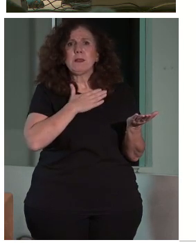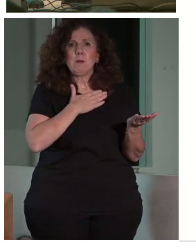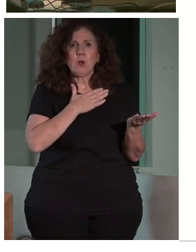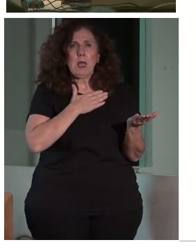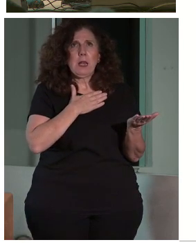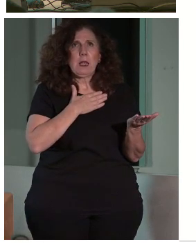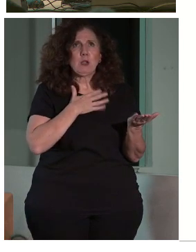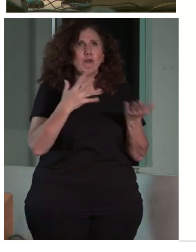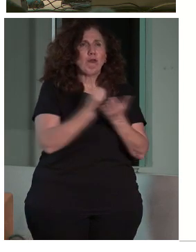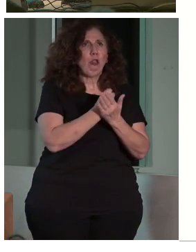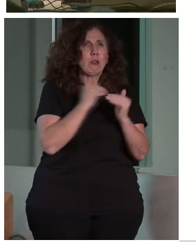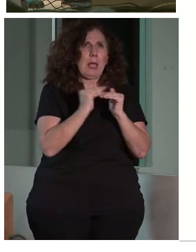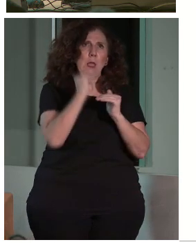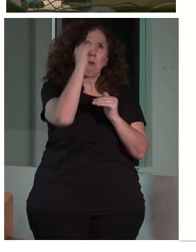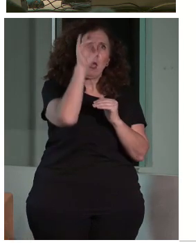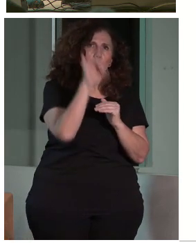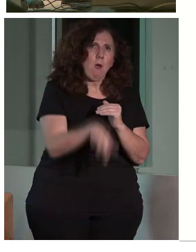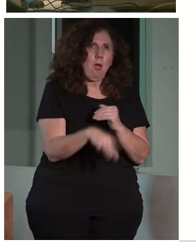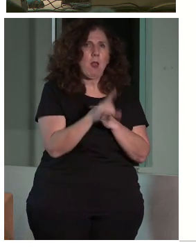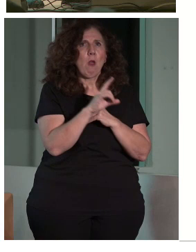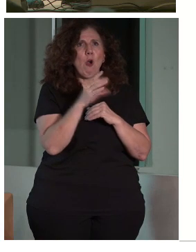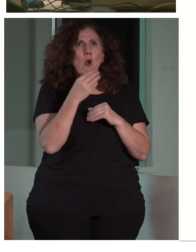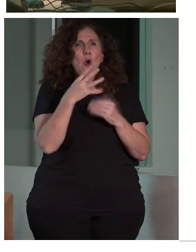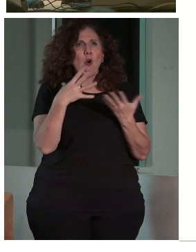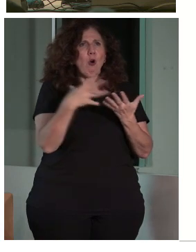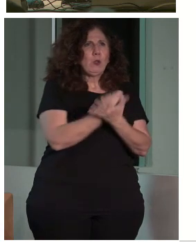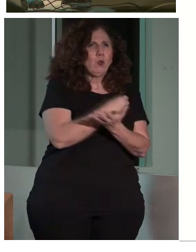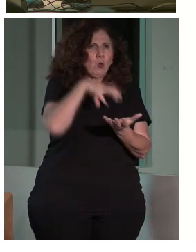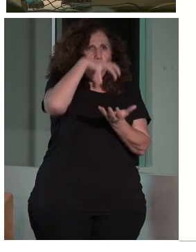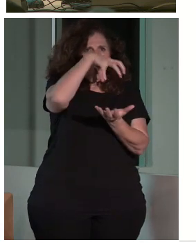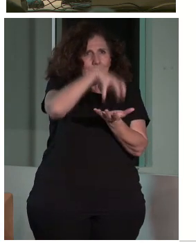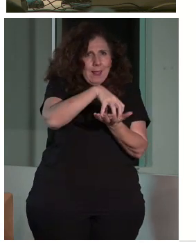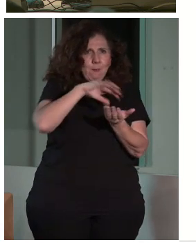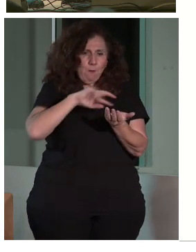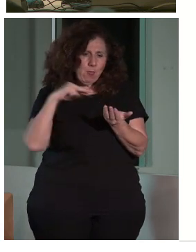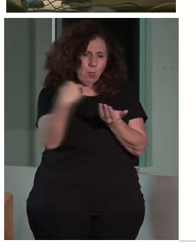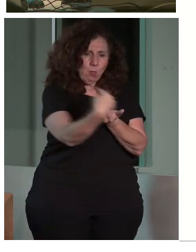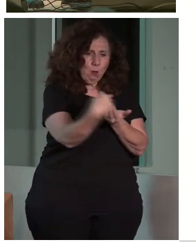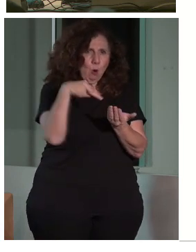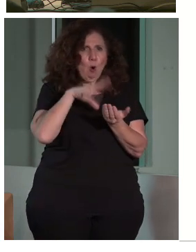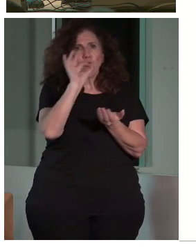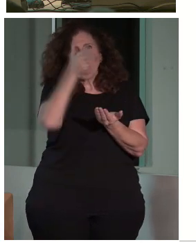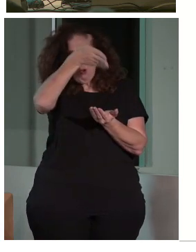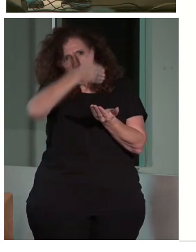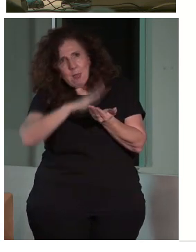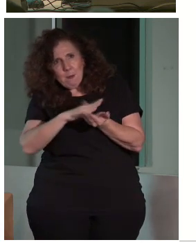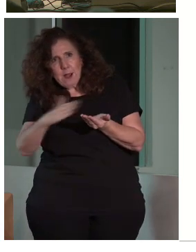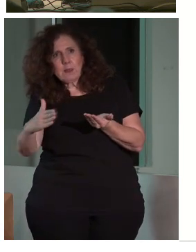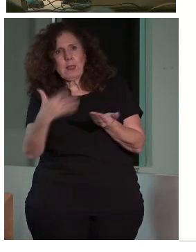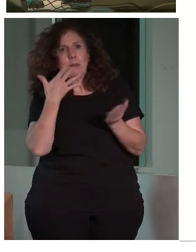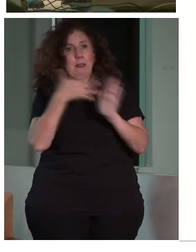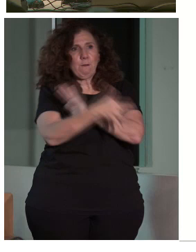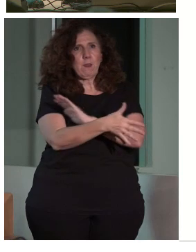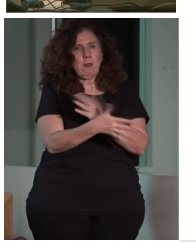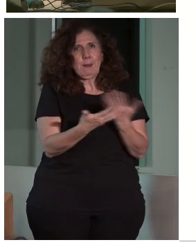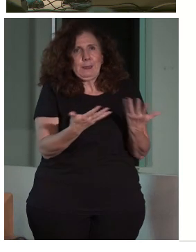categoría, están localizados en una parte del edificio, no en todo el edificio. Trabajando en esta norma, yo os cuento solamente